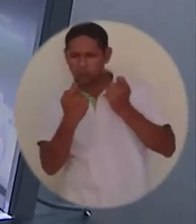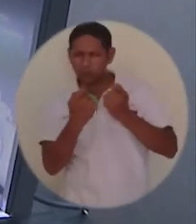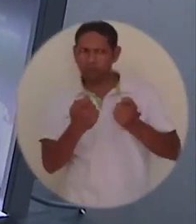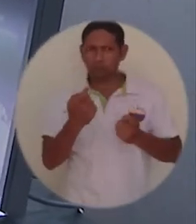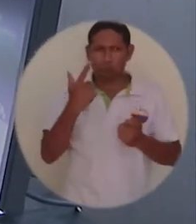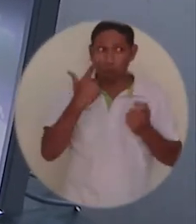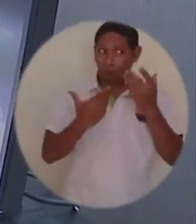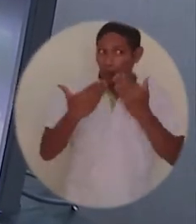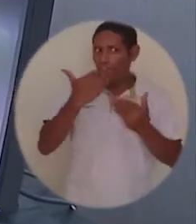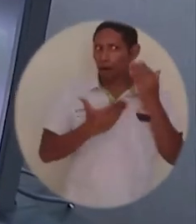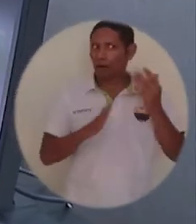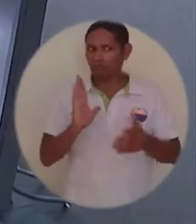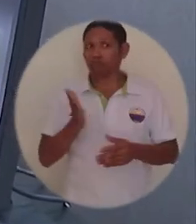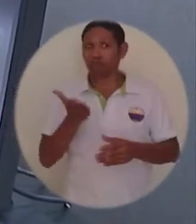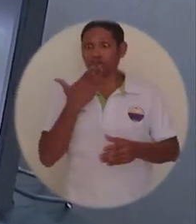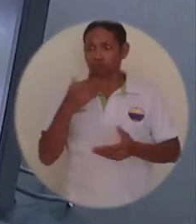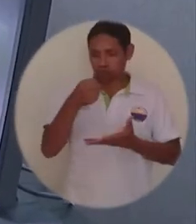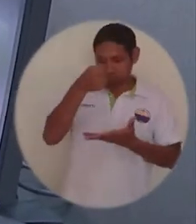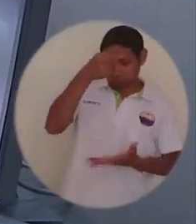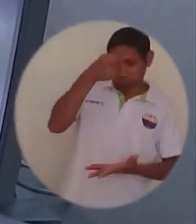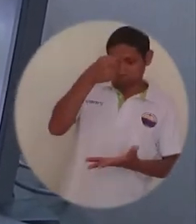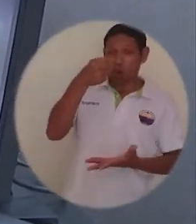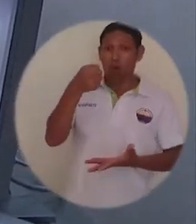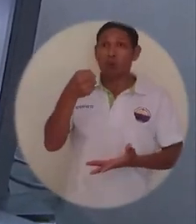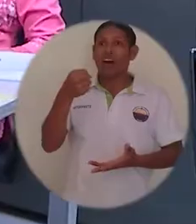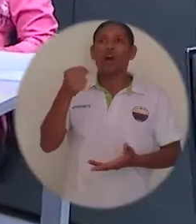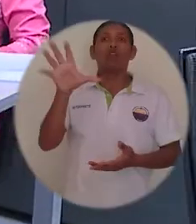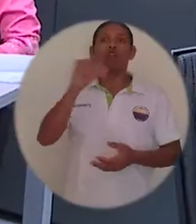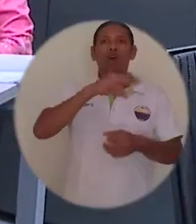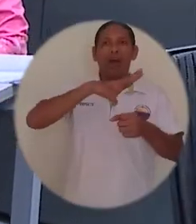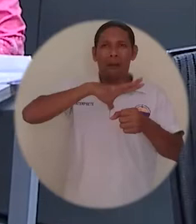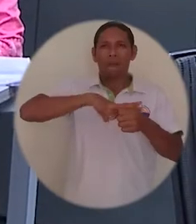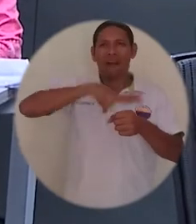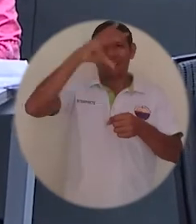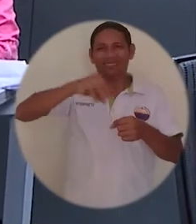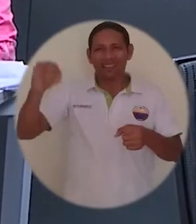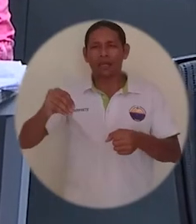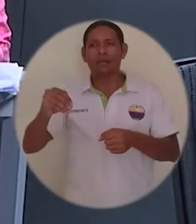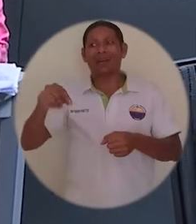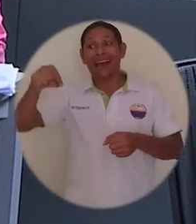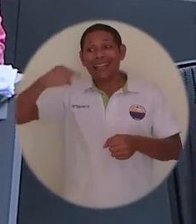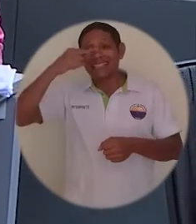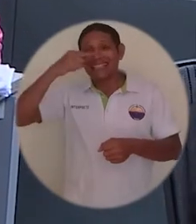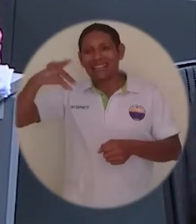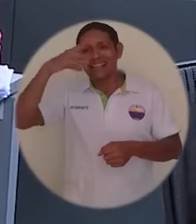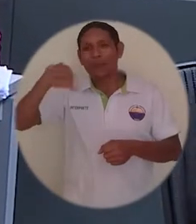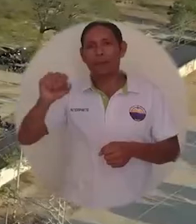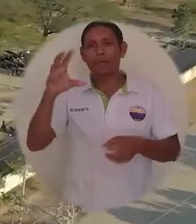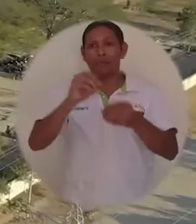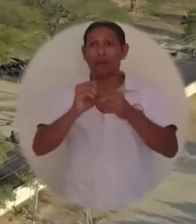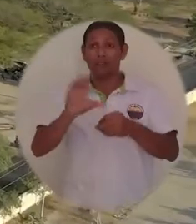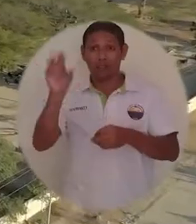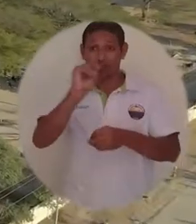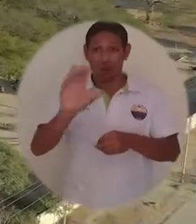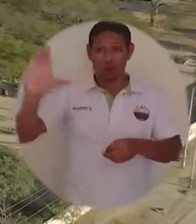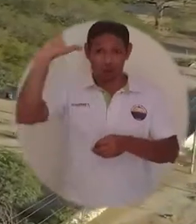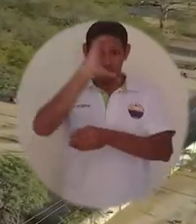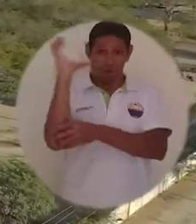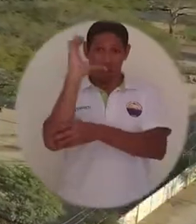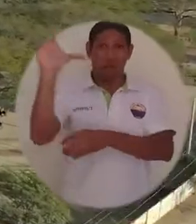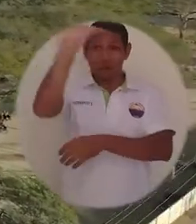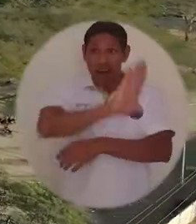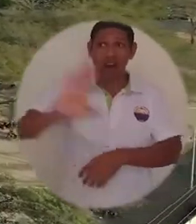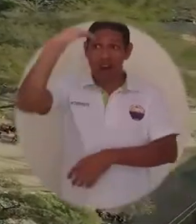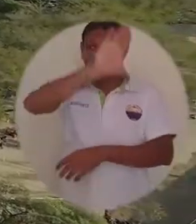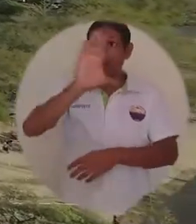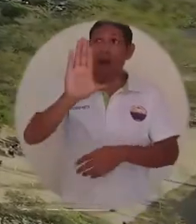permitido acumular un presupuesto que se dispone para esta propuesta que beneficiará a los jóvenes del Magdalena, del Distrito de Santa Marta y